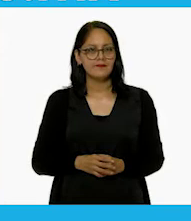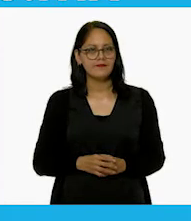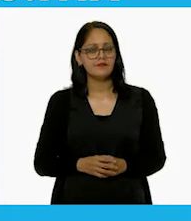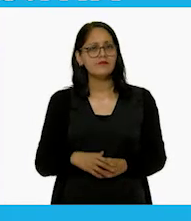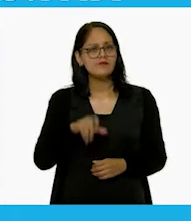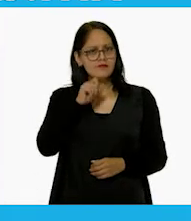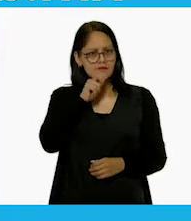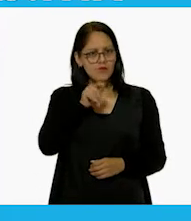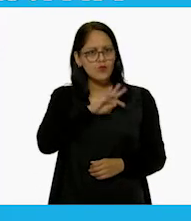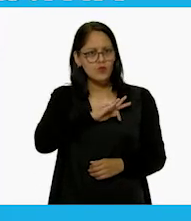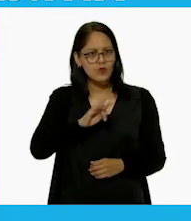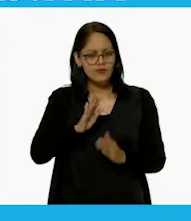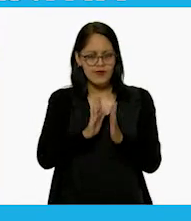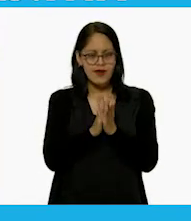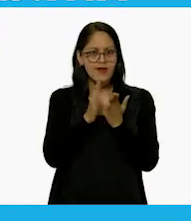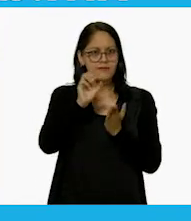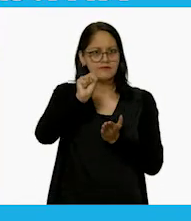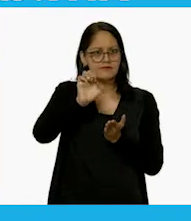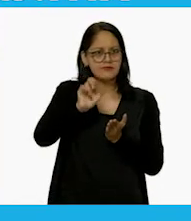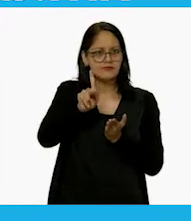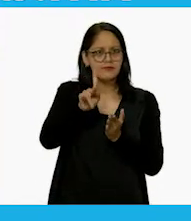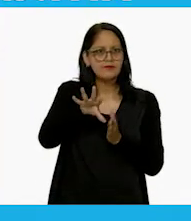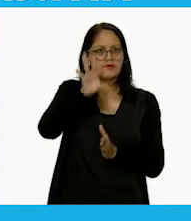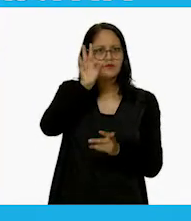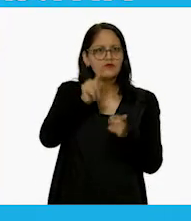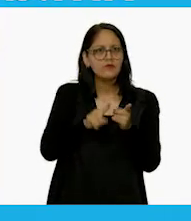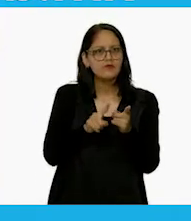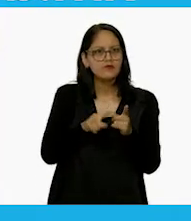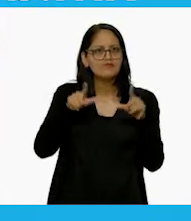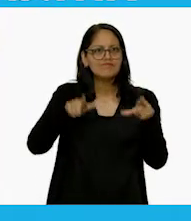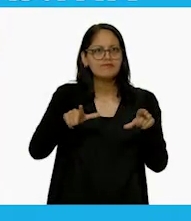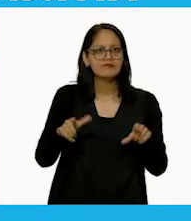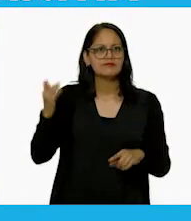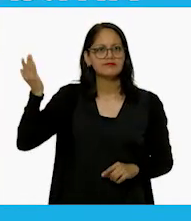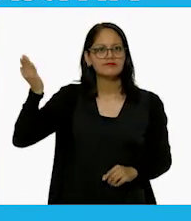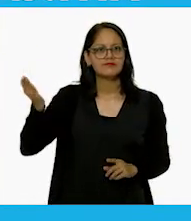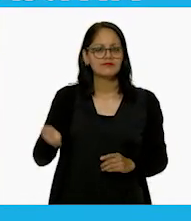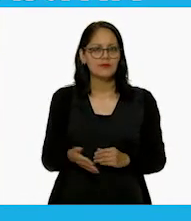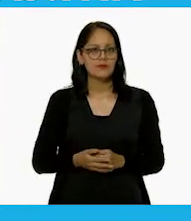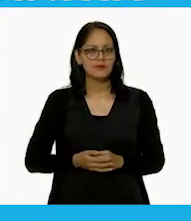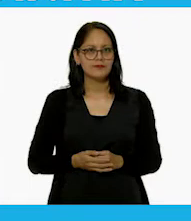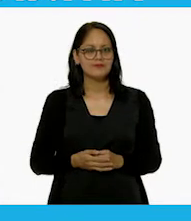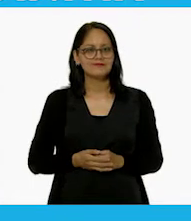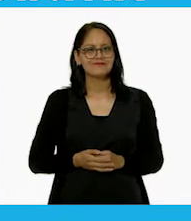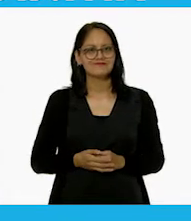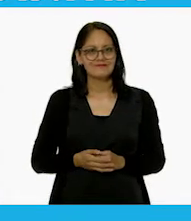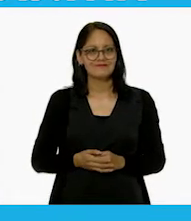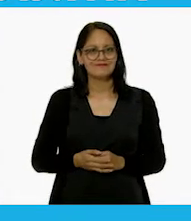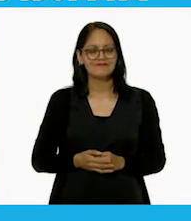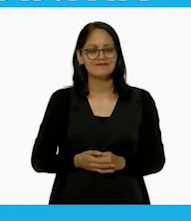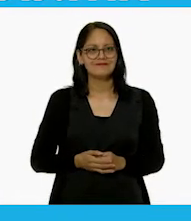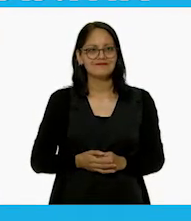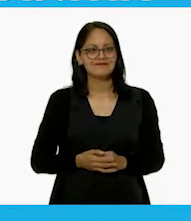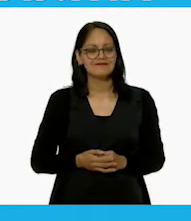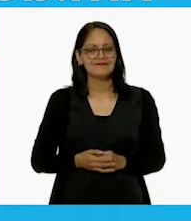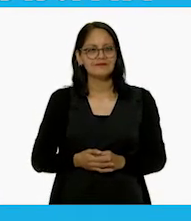También puedes encontrar los libros de texto en la página conalitech.cep.gov.mx.